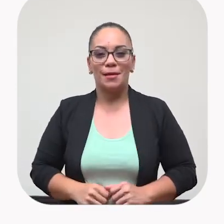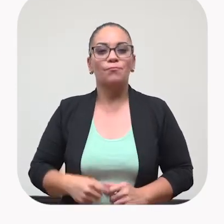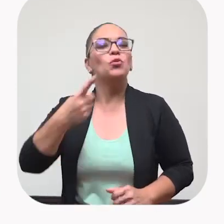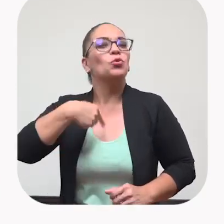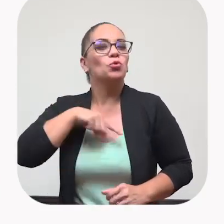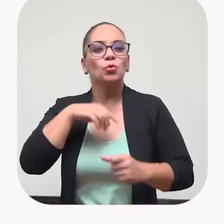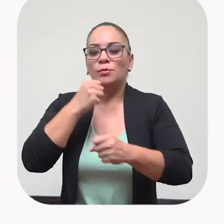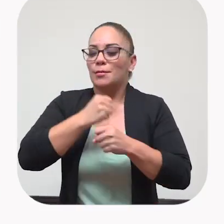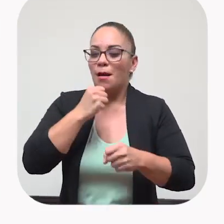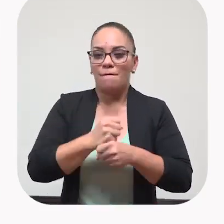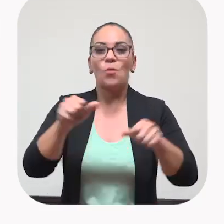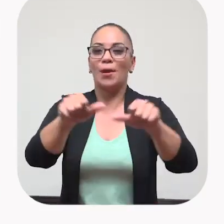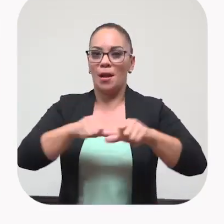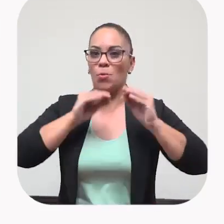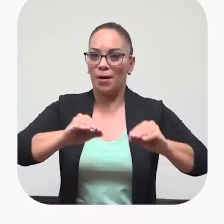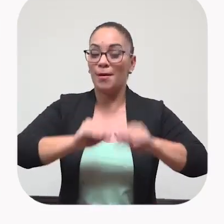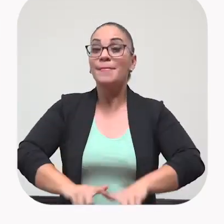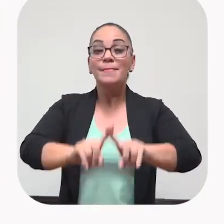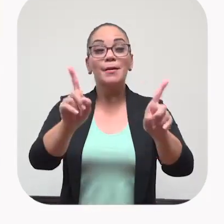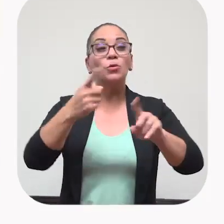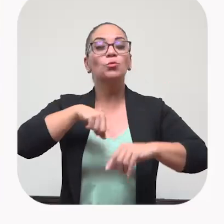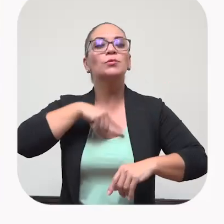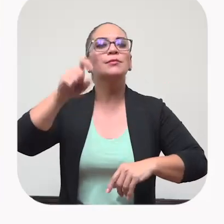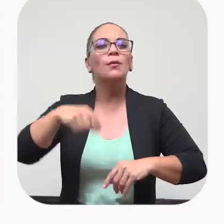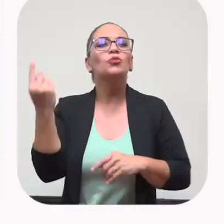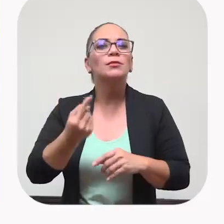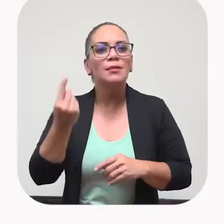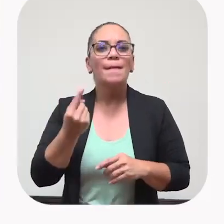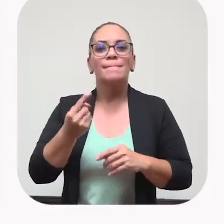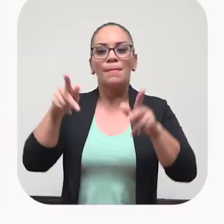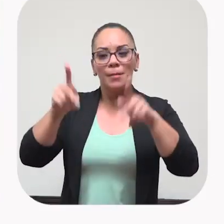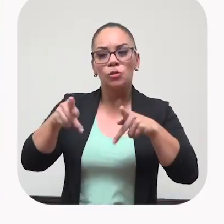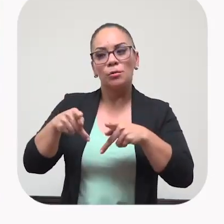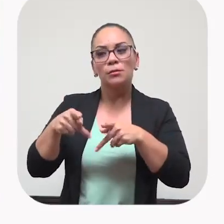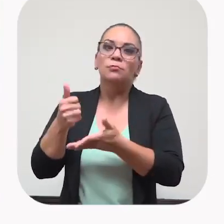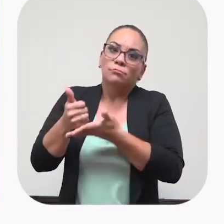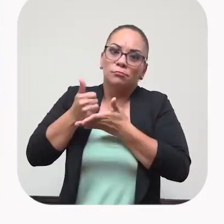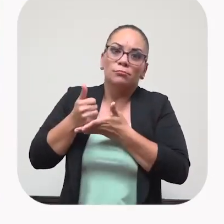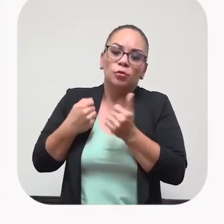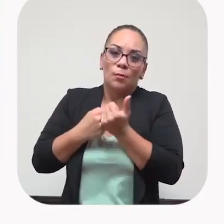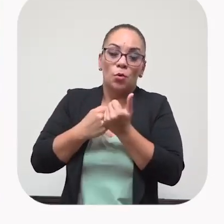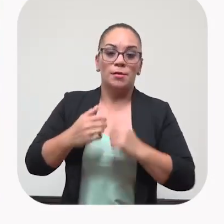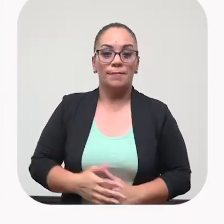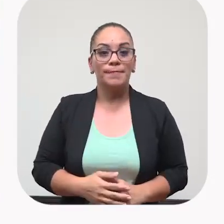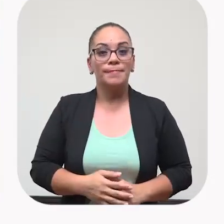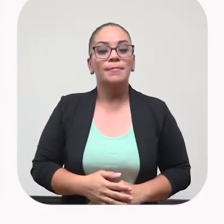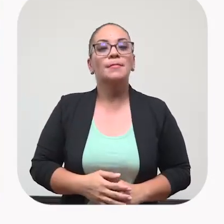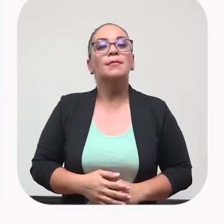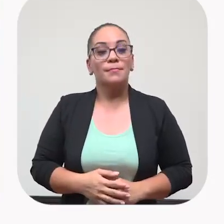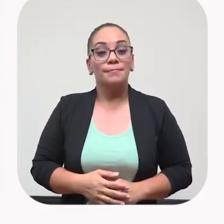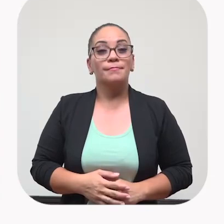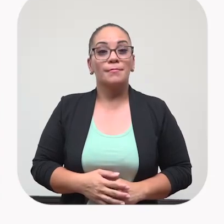hacemos nuestro trabajo en el aula, ¿verdad? Pero necesitamos siempre de personas que nos saquen adelante. Mi institución es